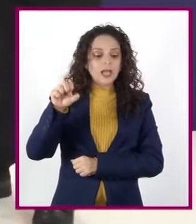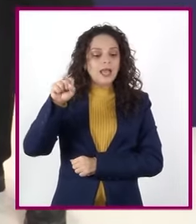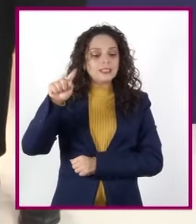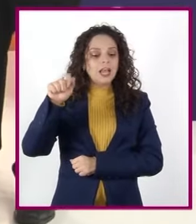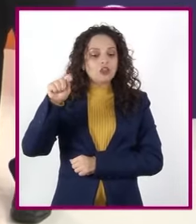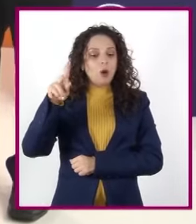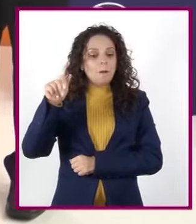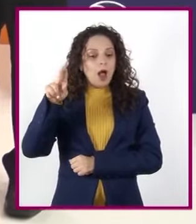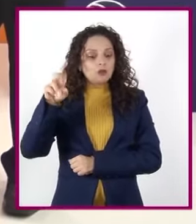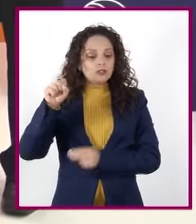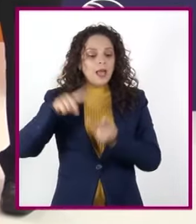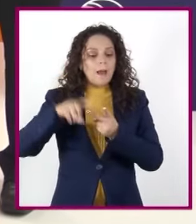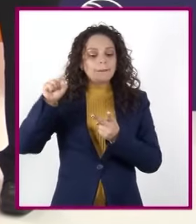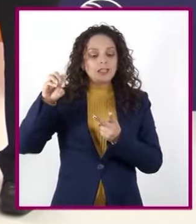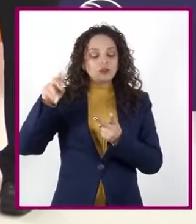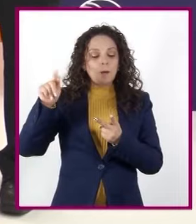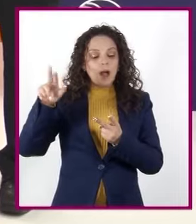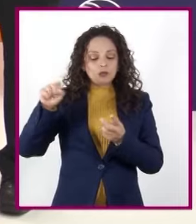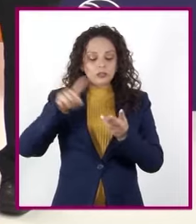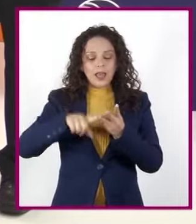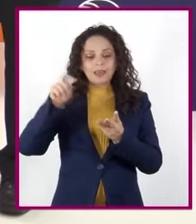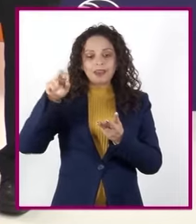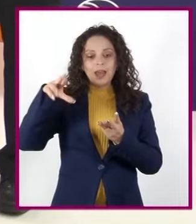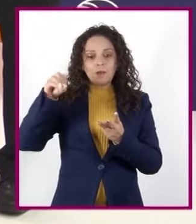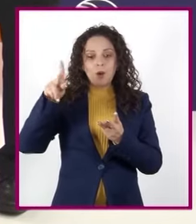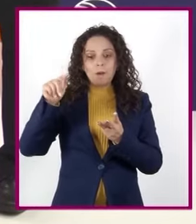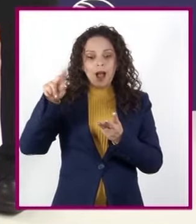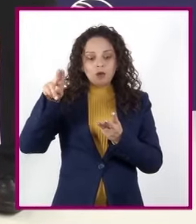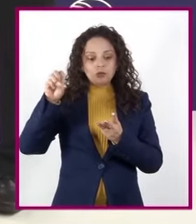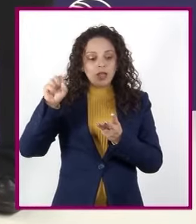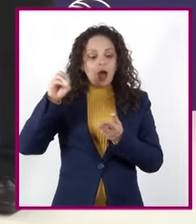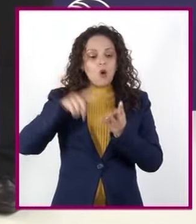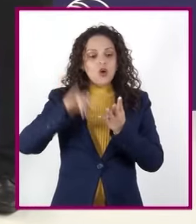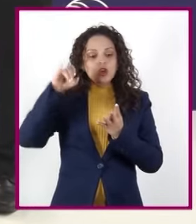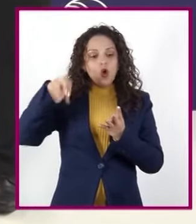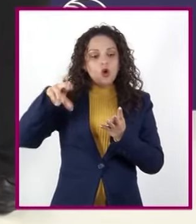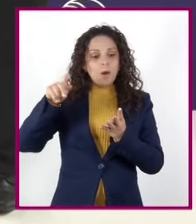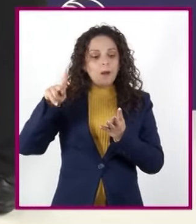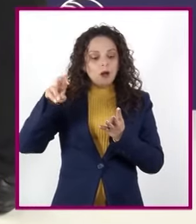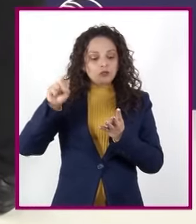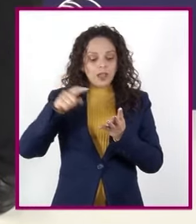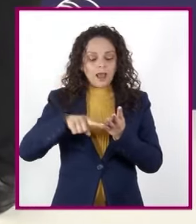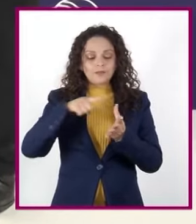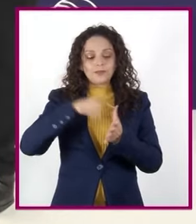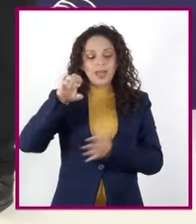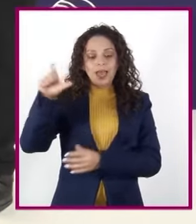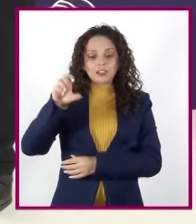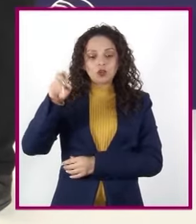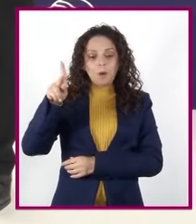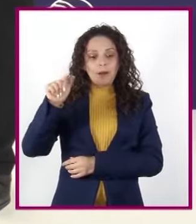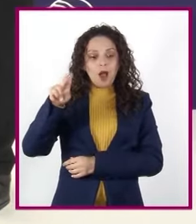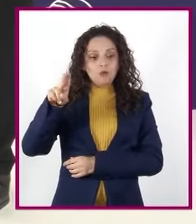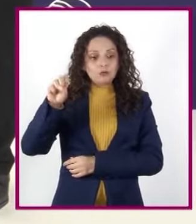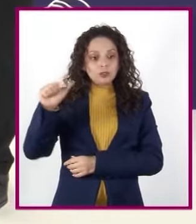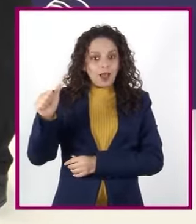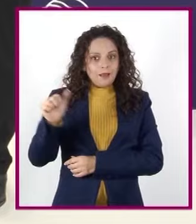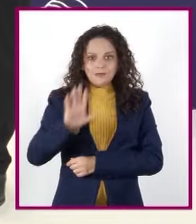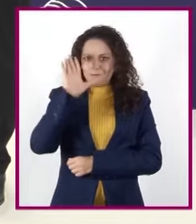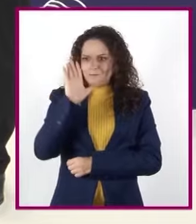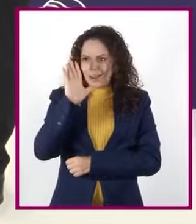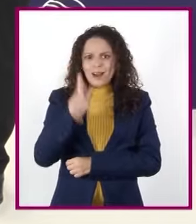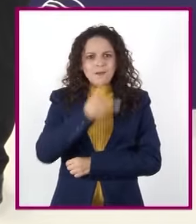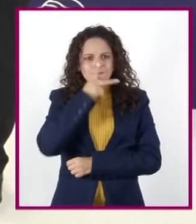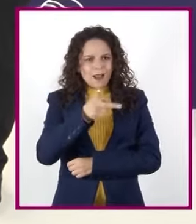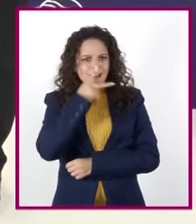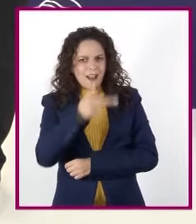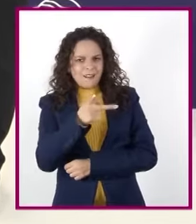mesopausa, la termopausa o ionopausa y la exopausa. Parece un juego de palabras,